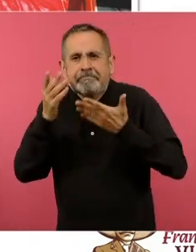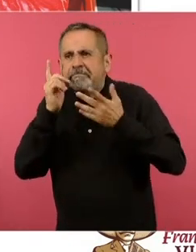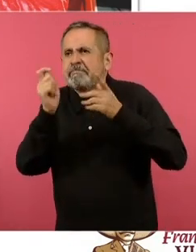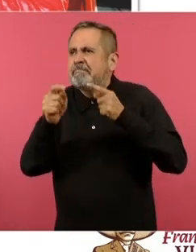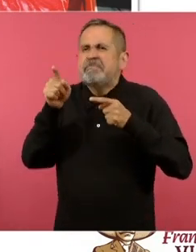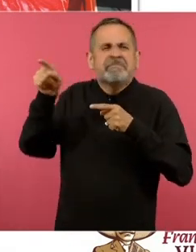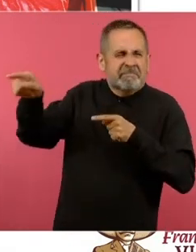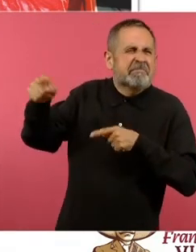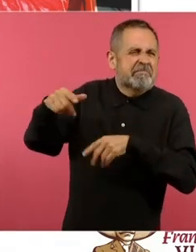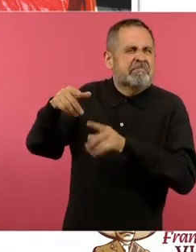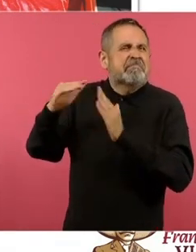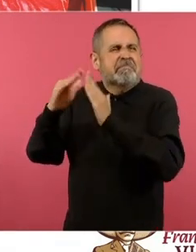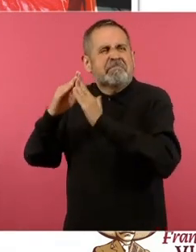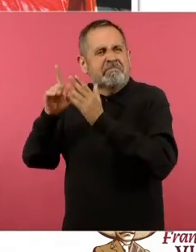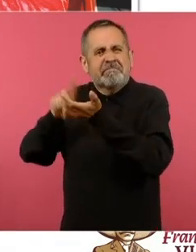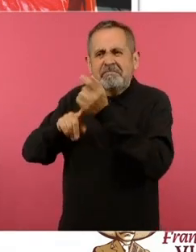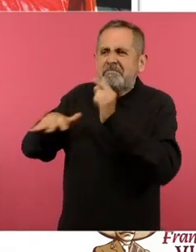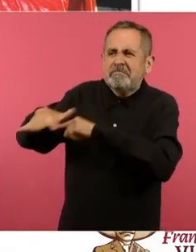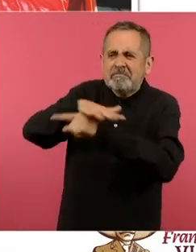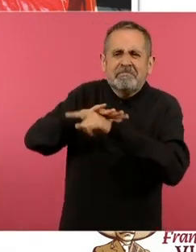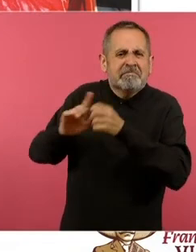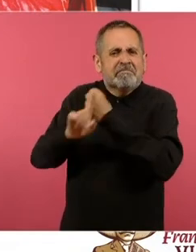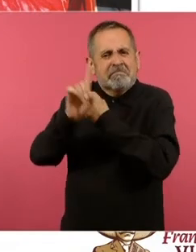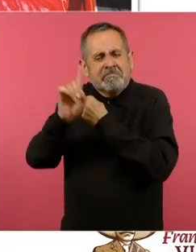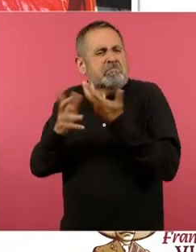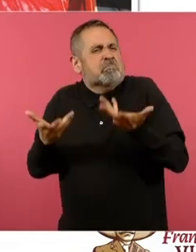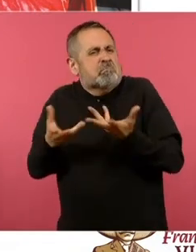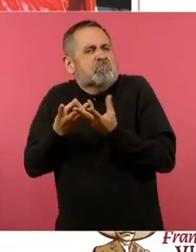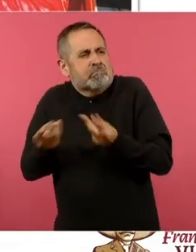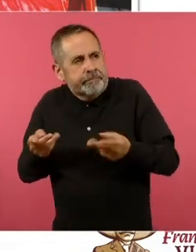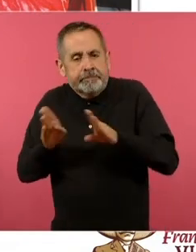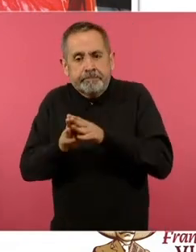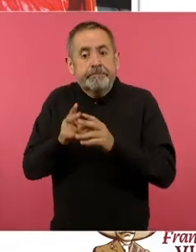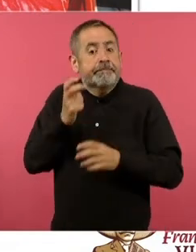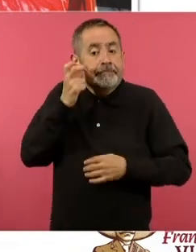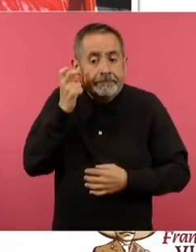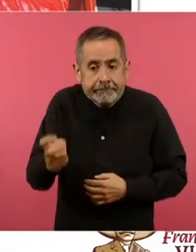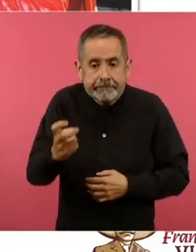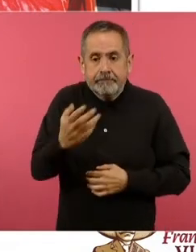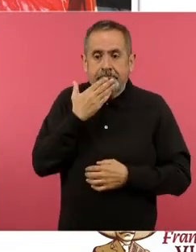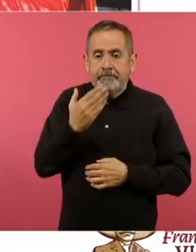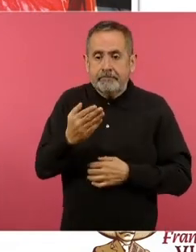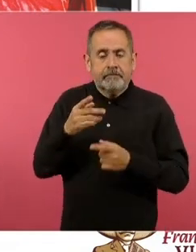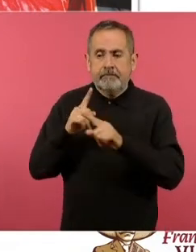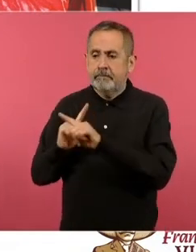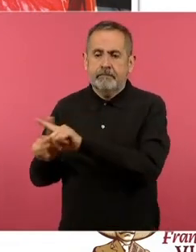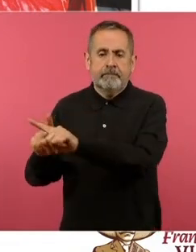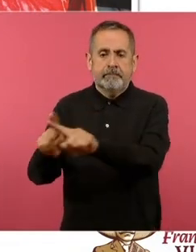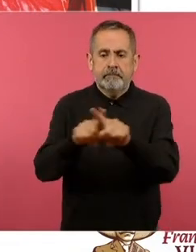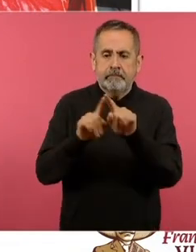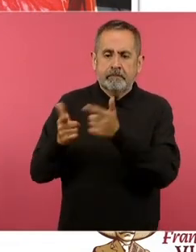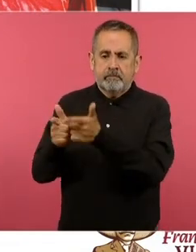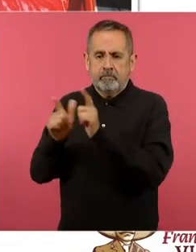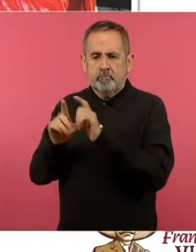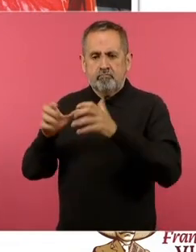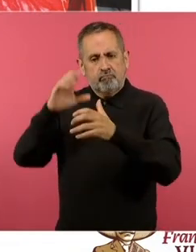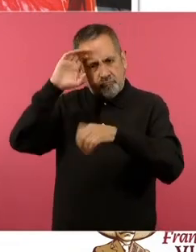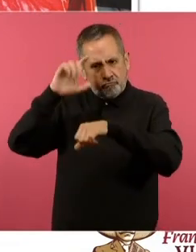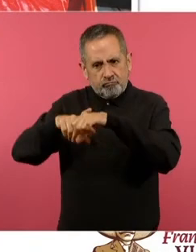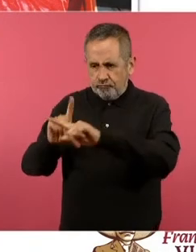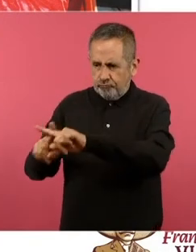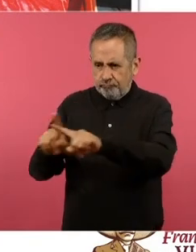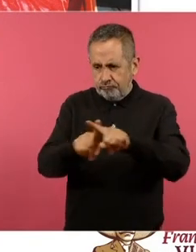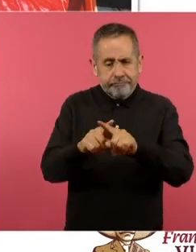problemas que están en su entorno por eso aquí que han hablado de diversidad nuestras compañeras maestras